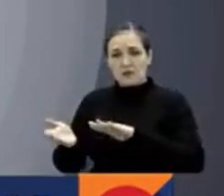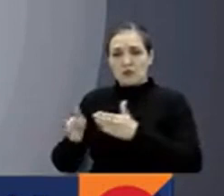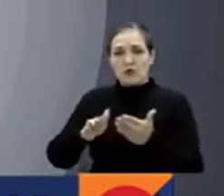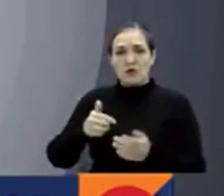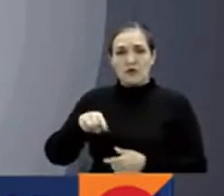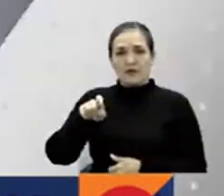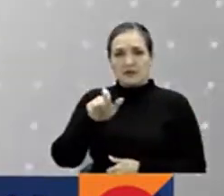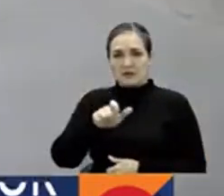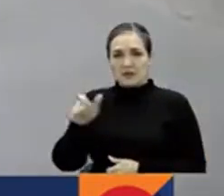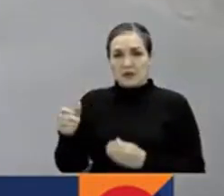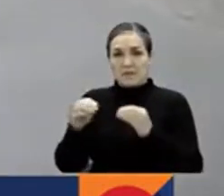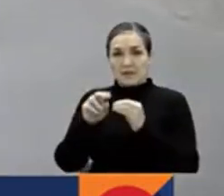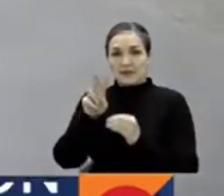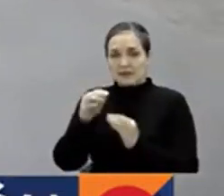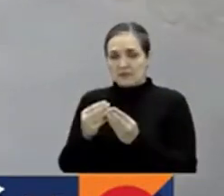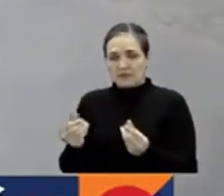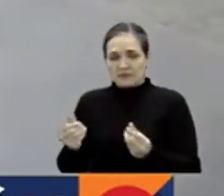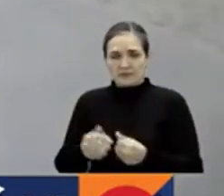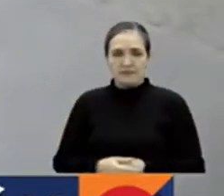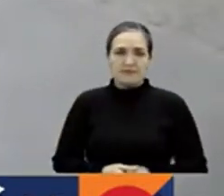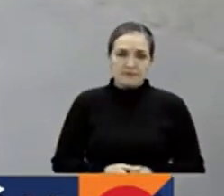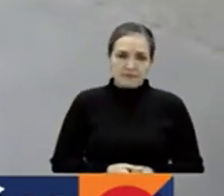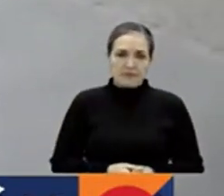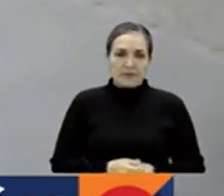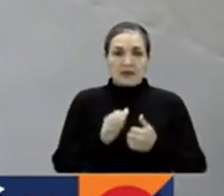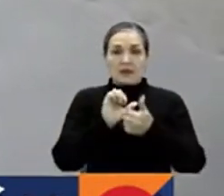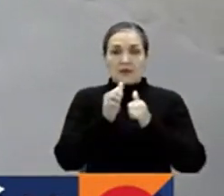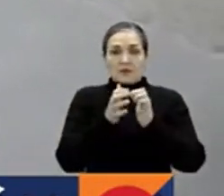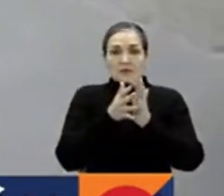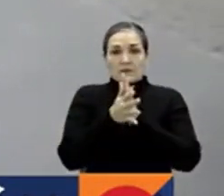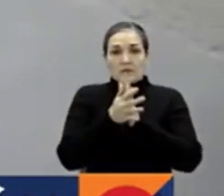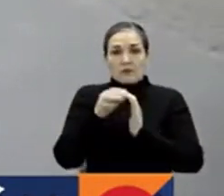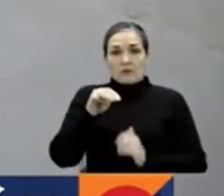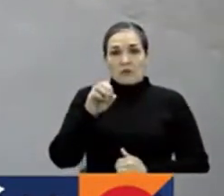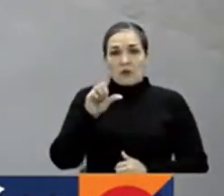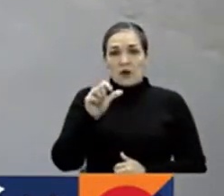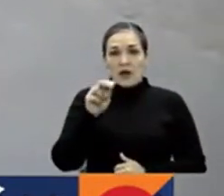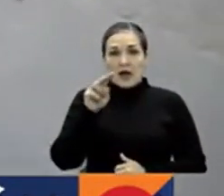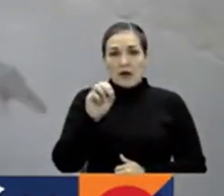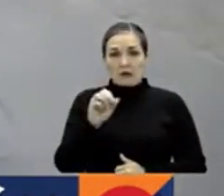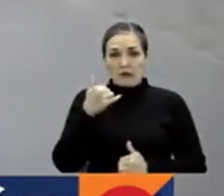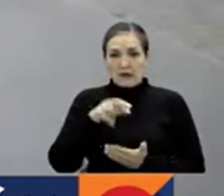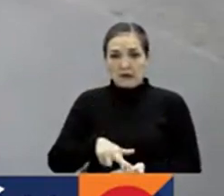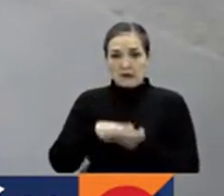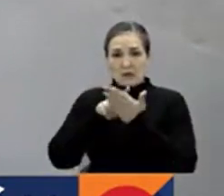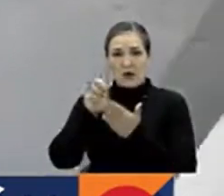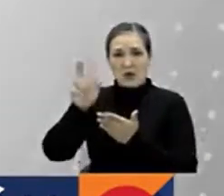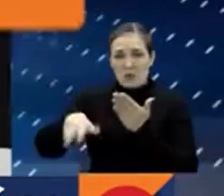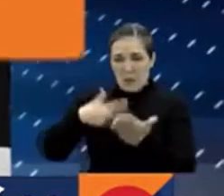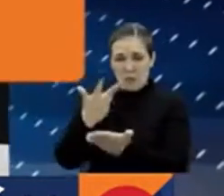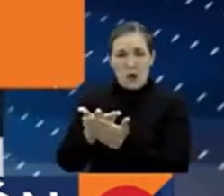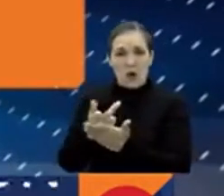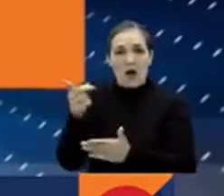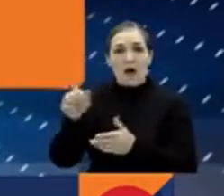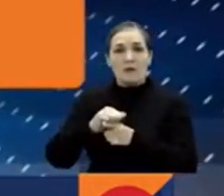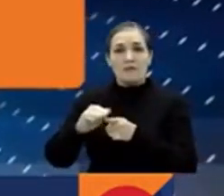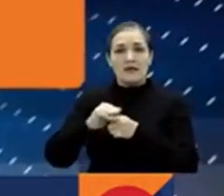desaparecidos. En Deportes, Juan Sebastián Molano se recupera de las lesiones que sufrió en un entrenamiento.